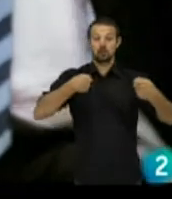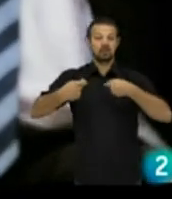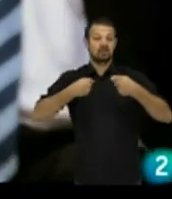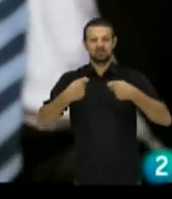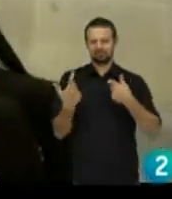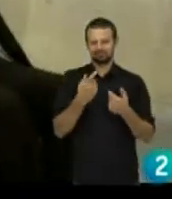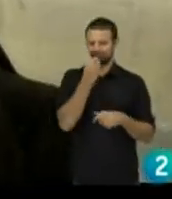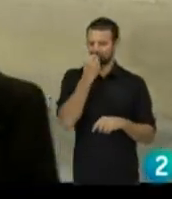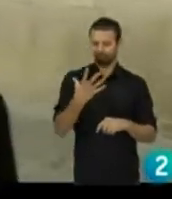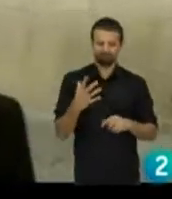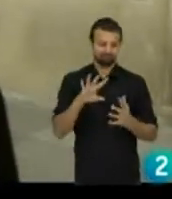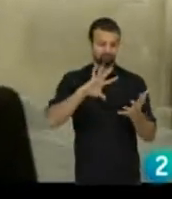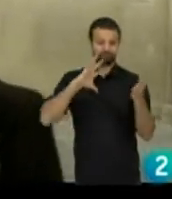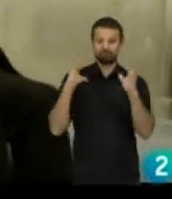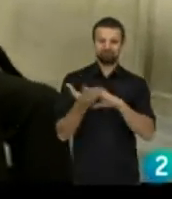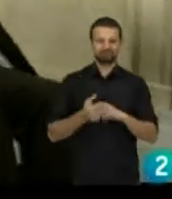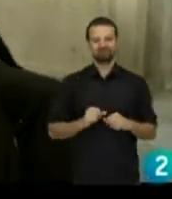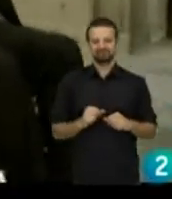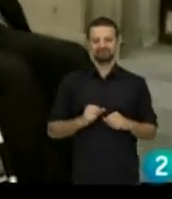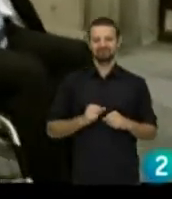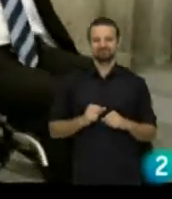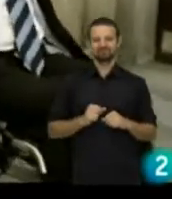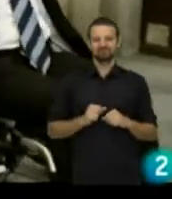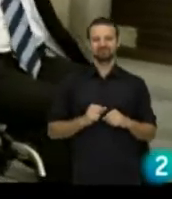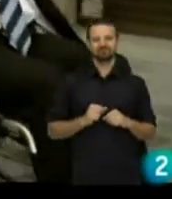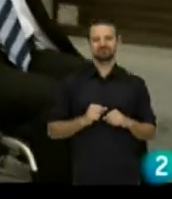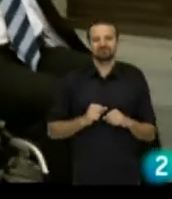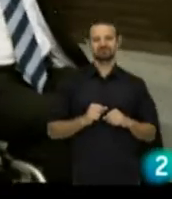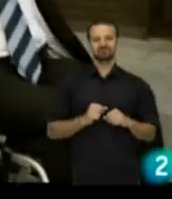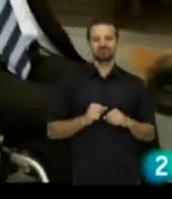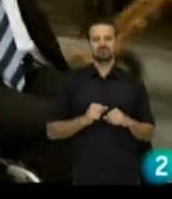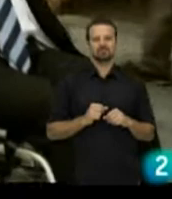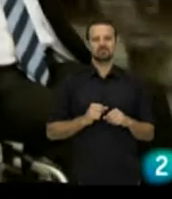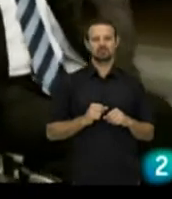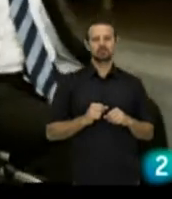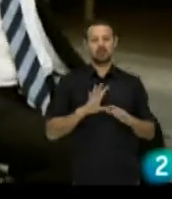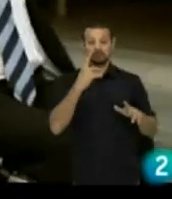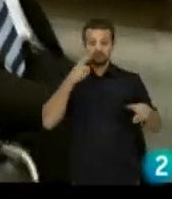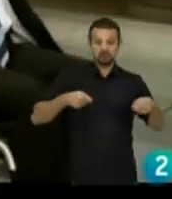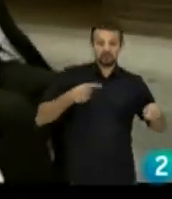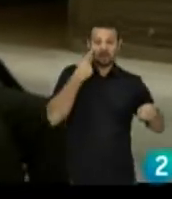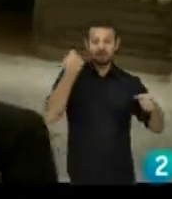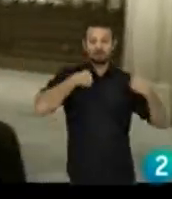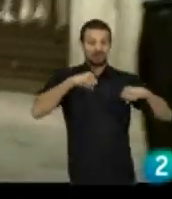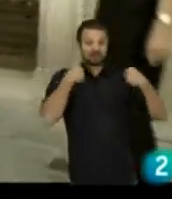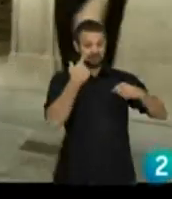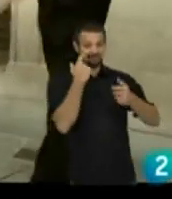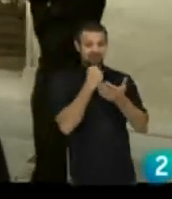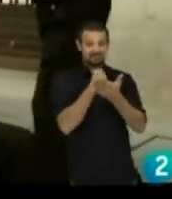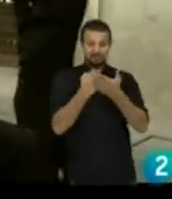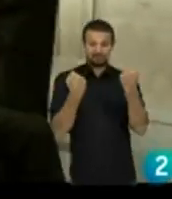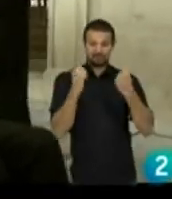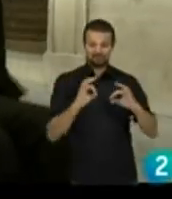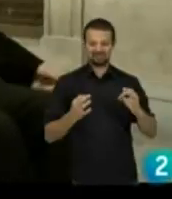se sabido adaptarse a los cambios comerciales de una manera estupenda y que tiene sus productos... No creas,